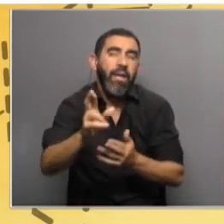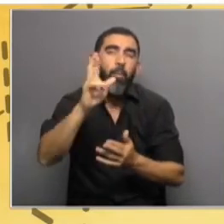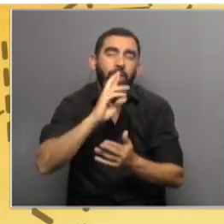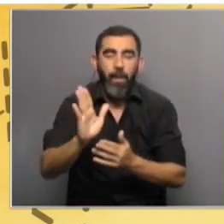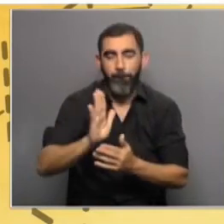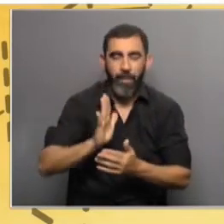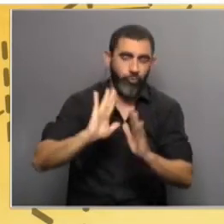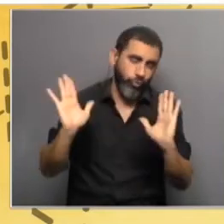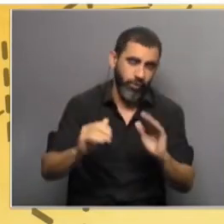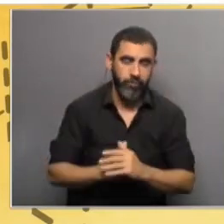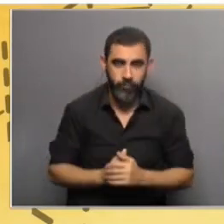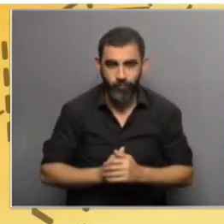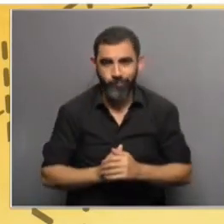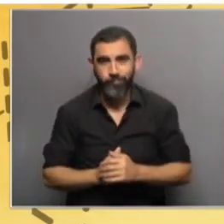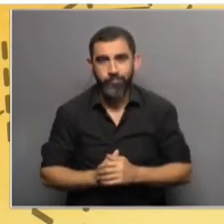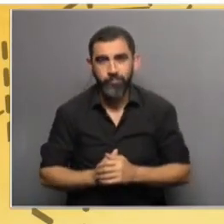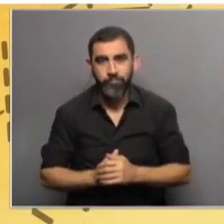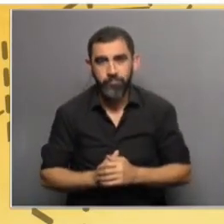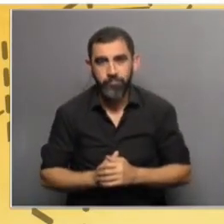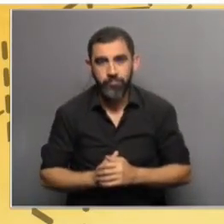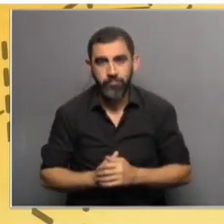que como integrante técnica,